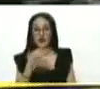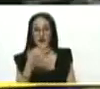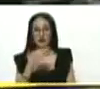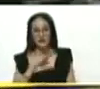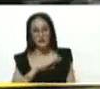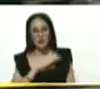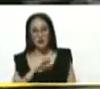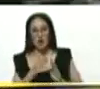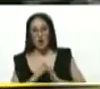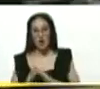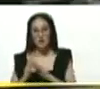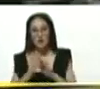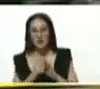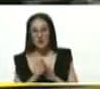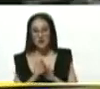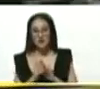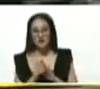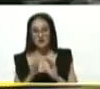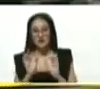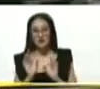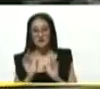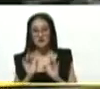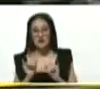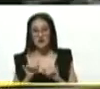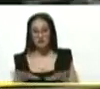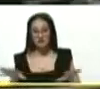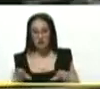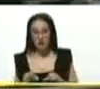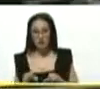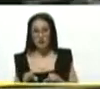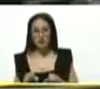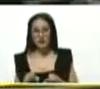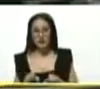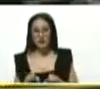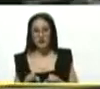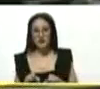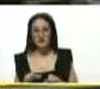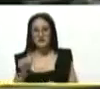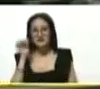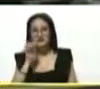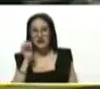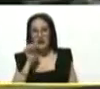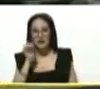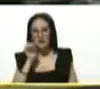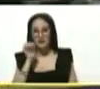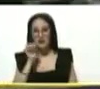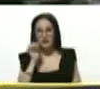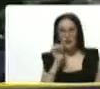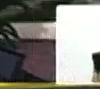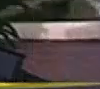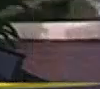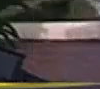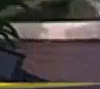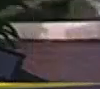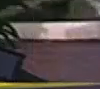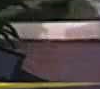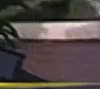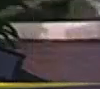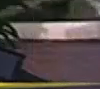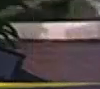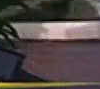comunidad allí en el punto que la convoquen, que lo convoquen sábado a las dos de la tarde